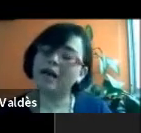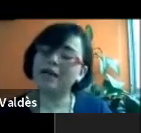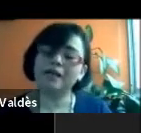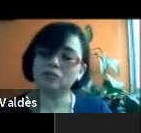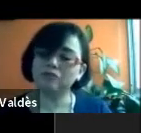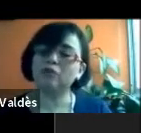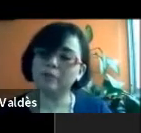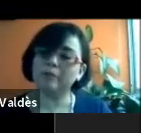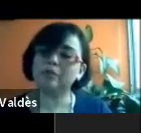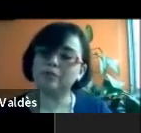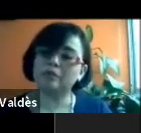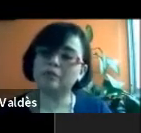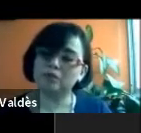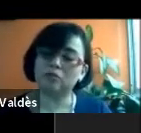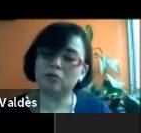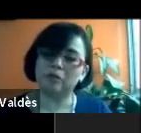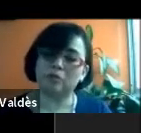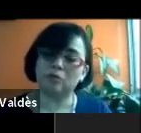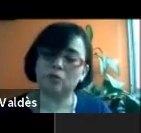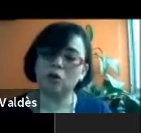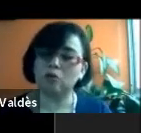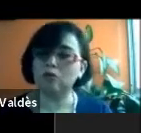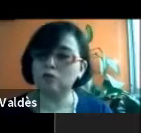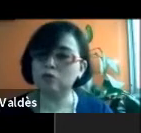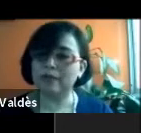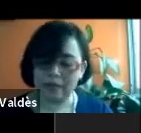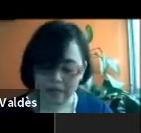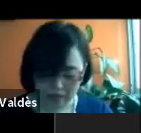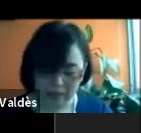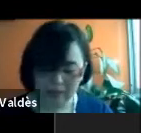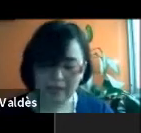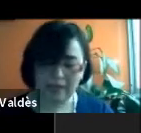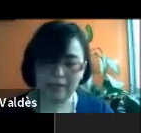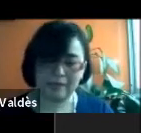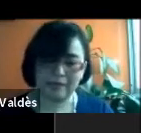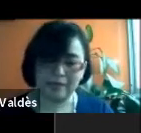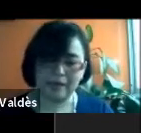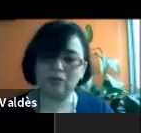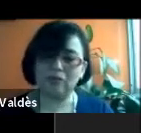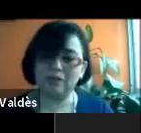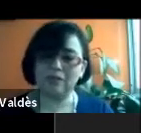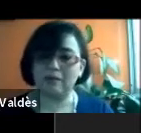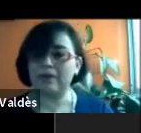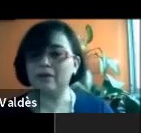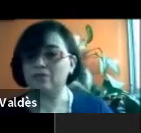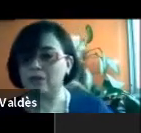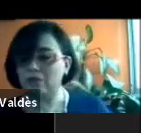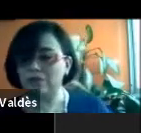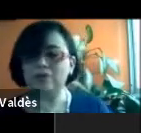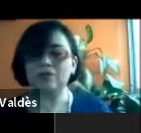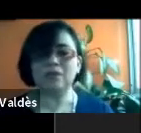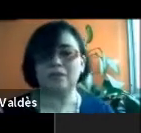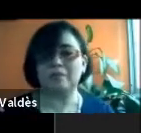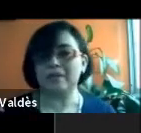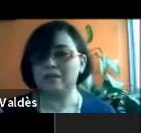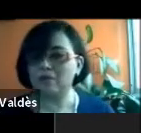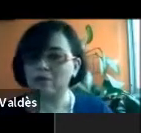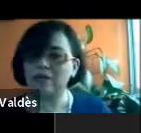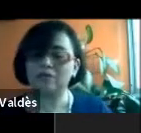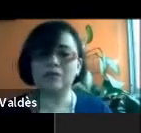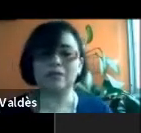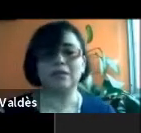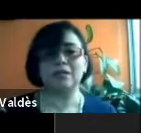Que, ah, esos fueron los primeros entrenamientos que tuve como, como Luz Valdés, este, en donde se estaba reencontrando y no se sentía